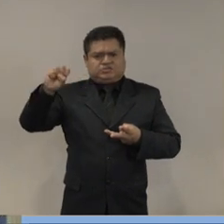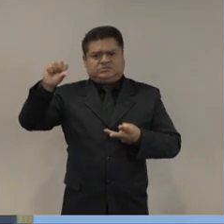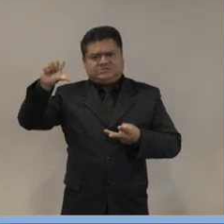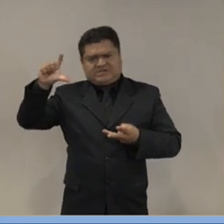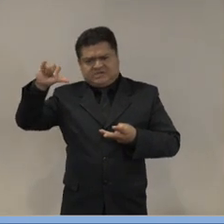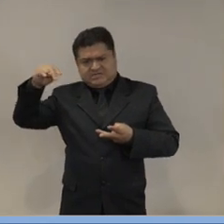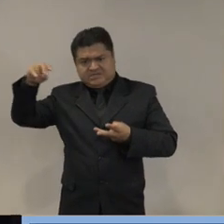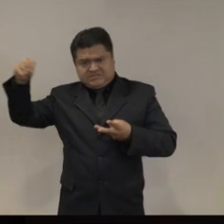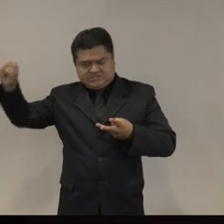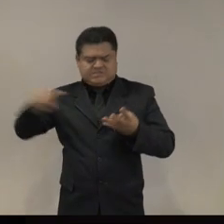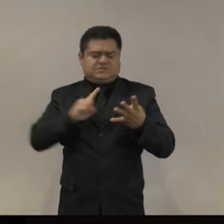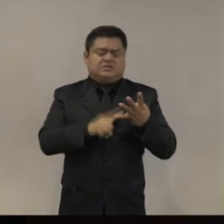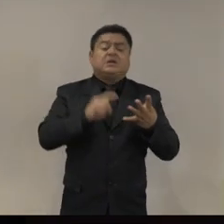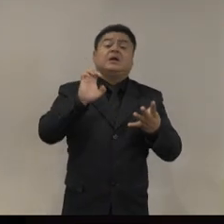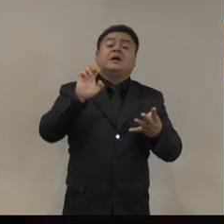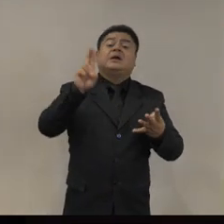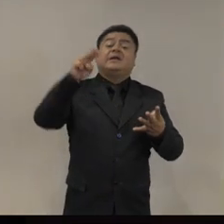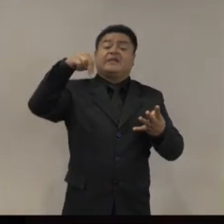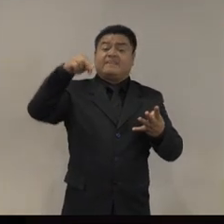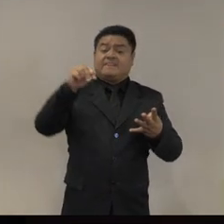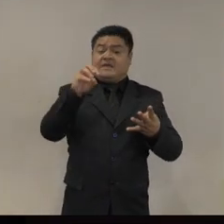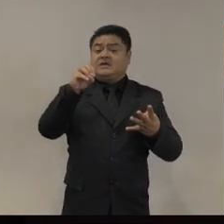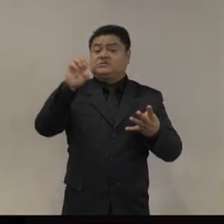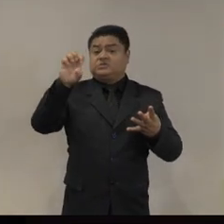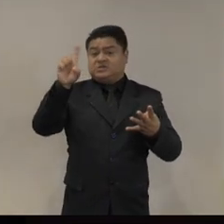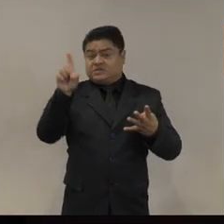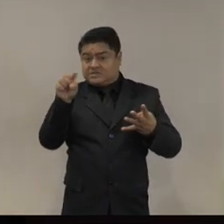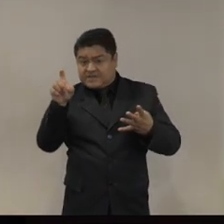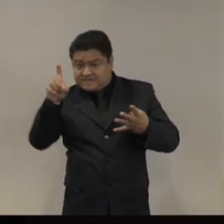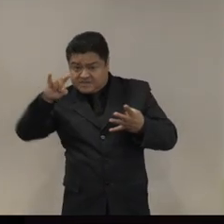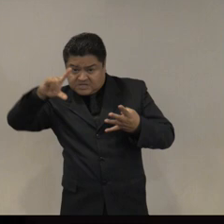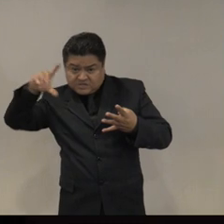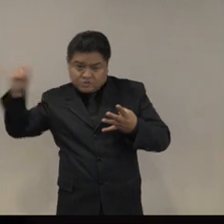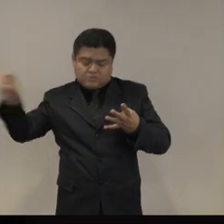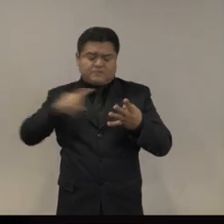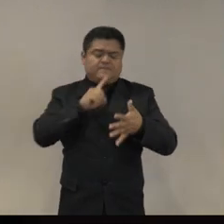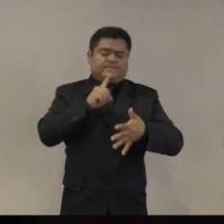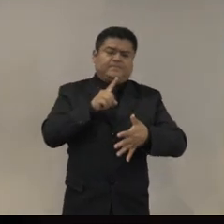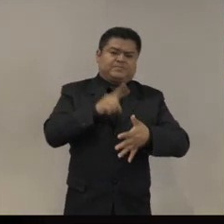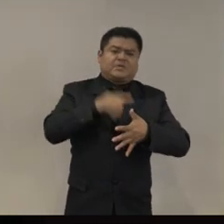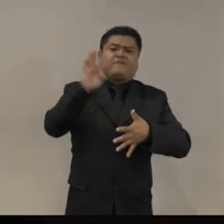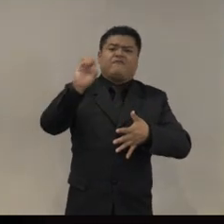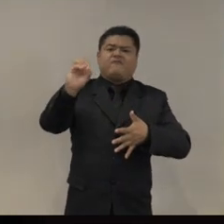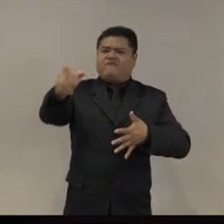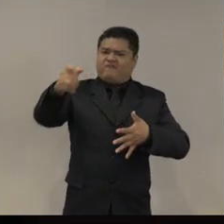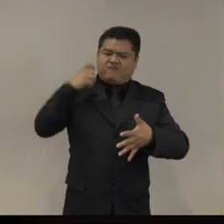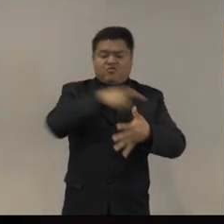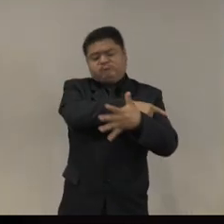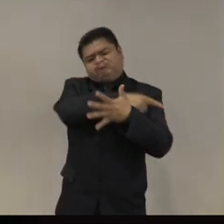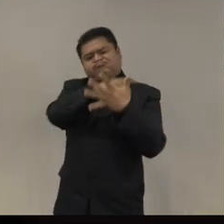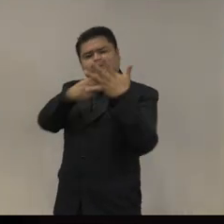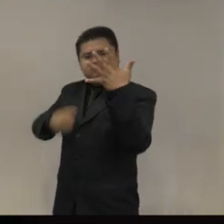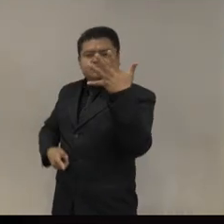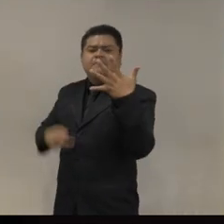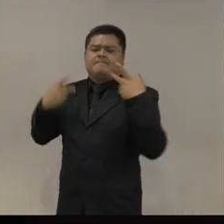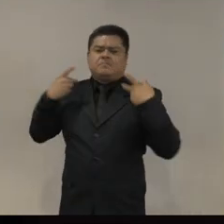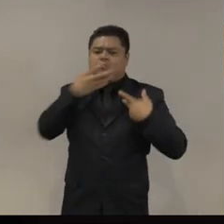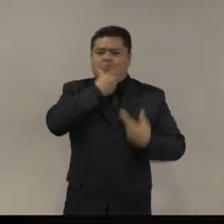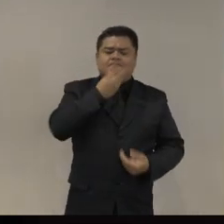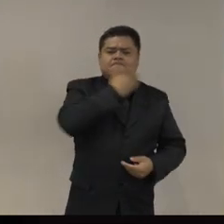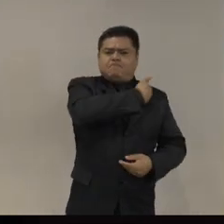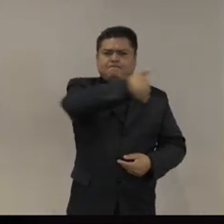todos ellos, presidentes, que no hicieron nada por el esclarecimiento ni la justicia ni la verdad